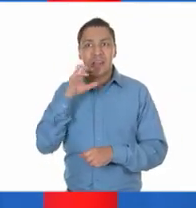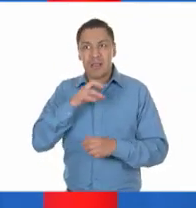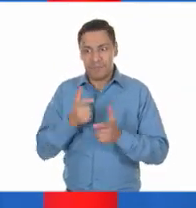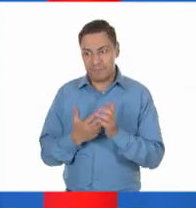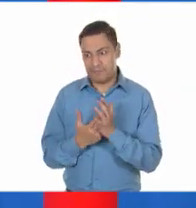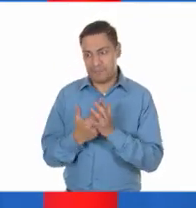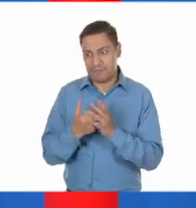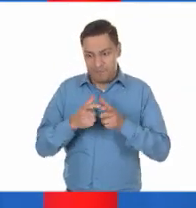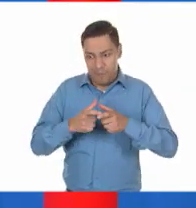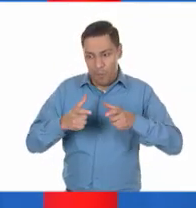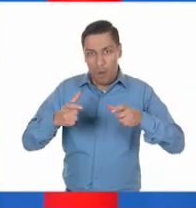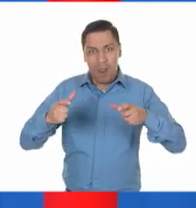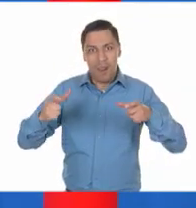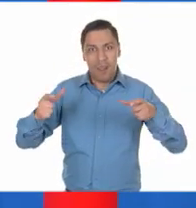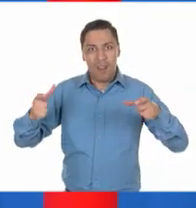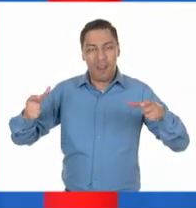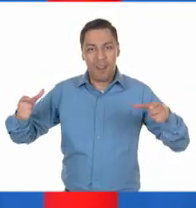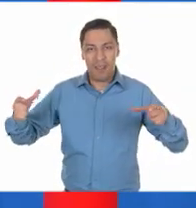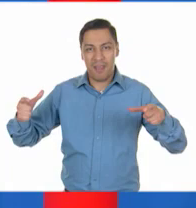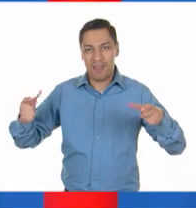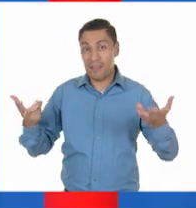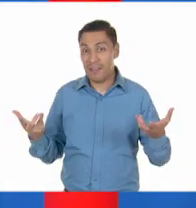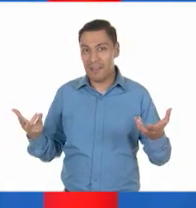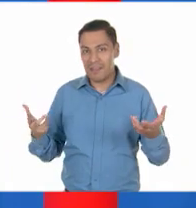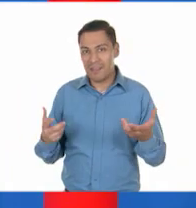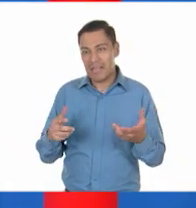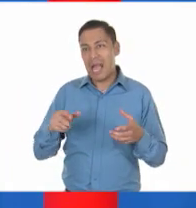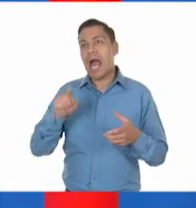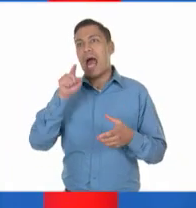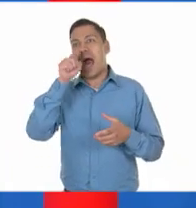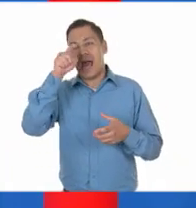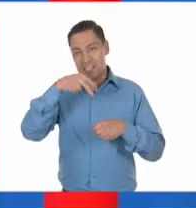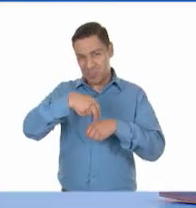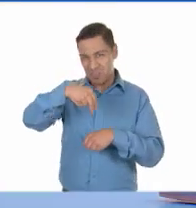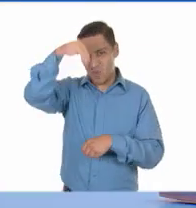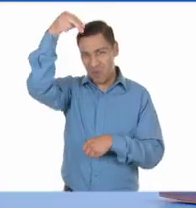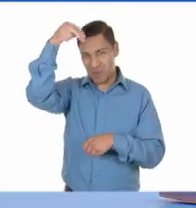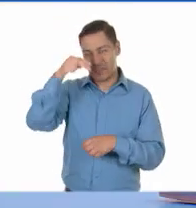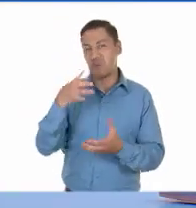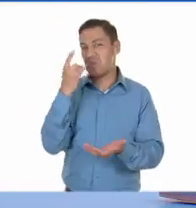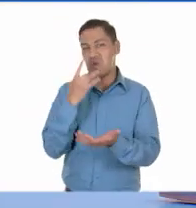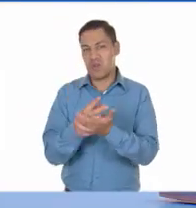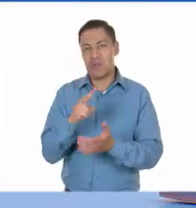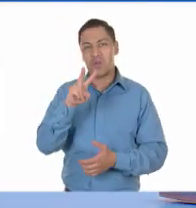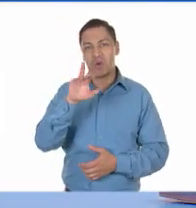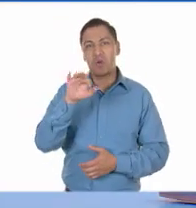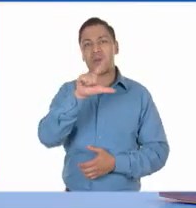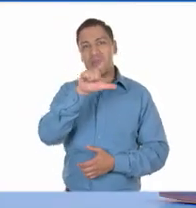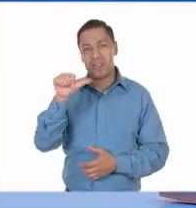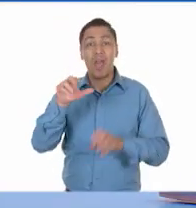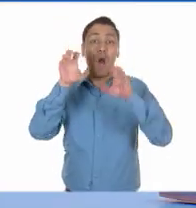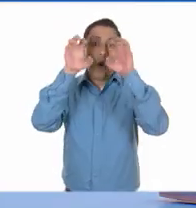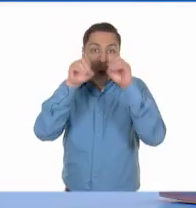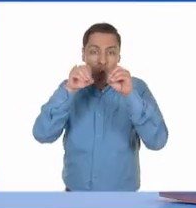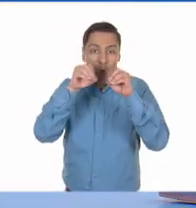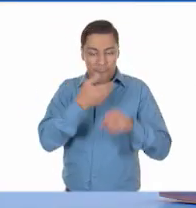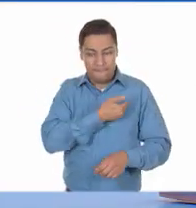todos los estados, excepto en aquellos donde justamente luchaban Zapata y Villa. ¡Claro! Porque se habían